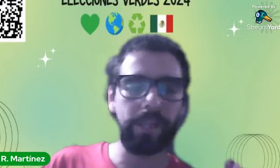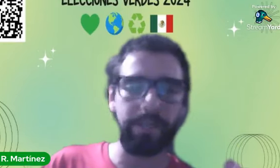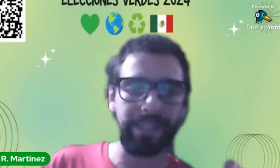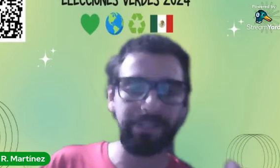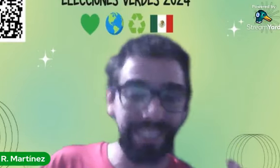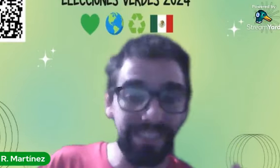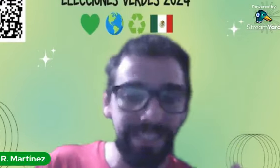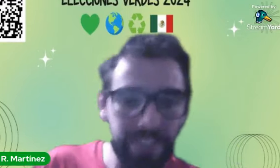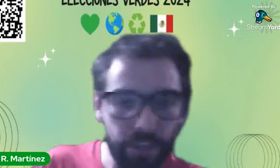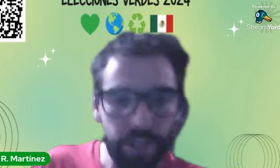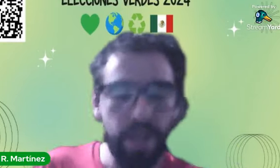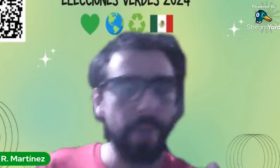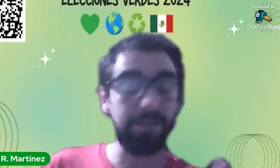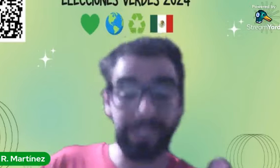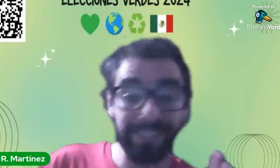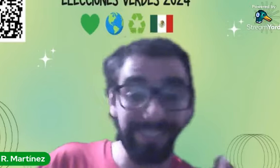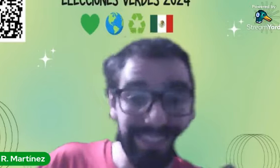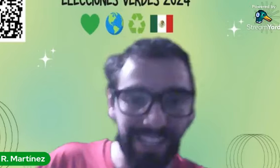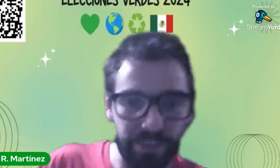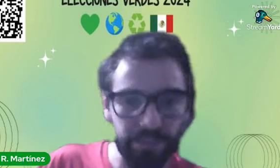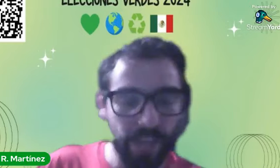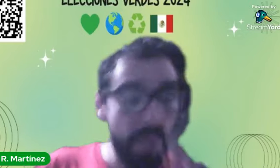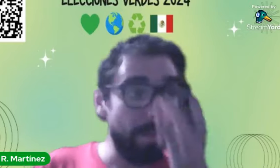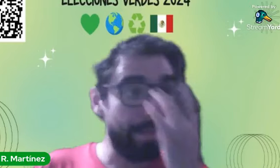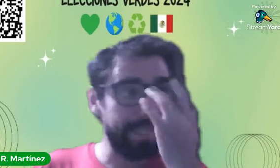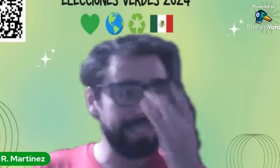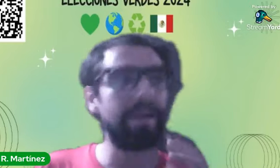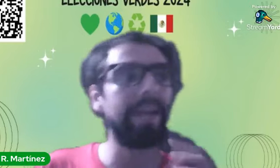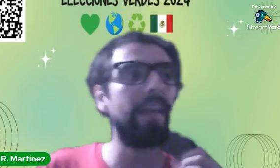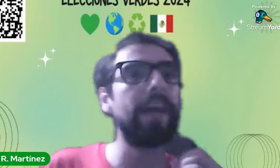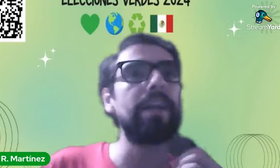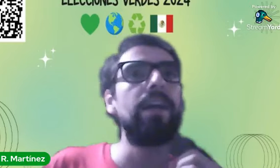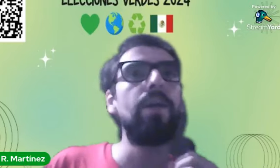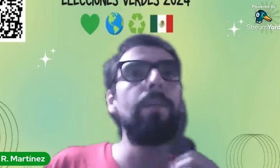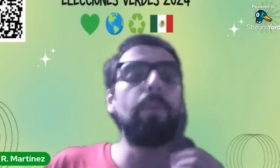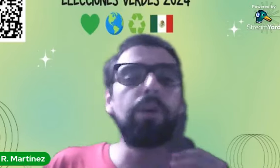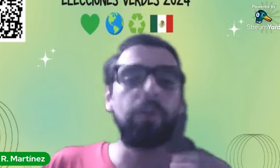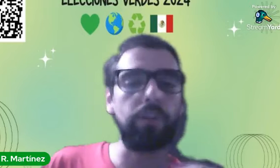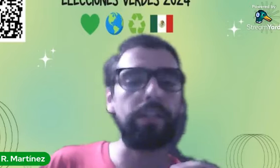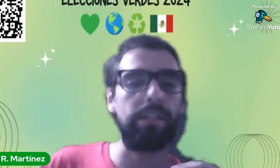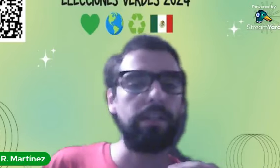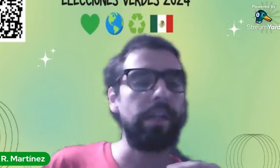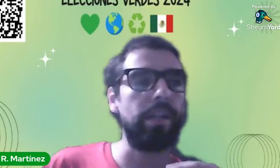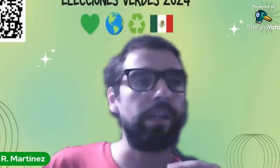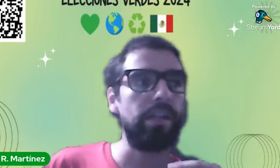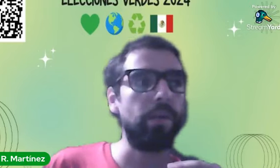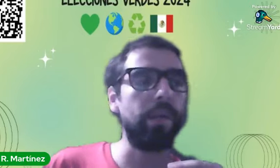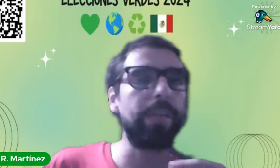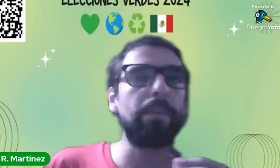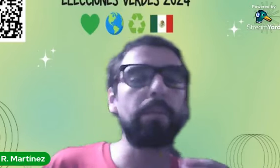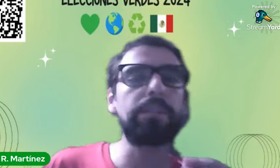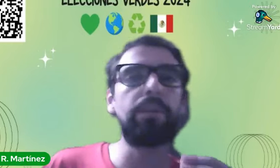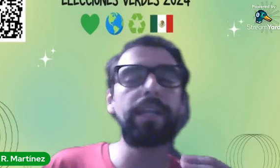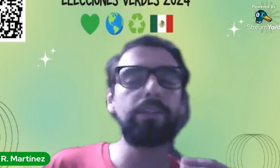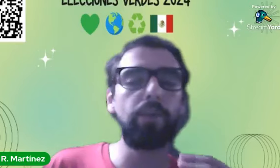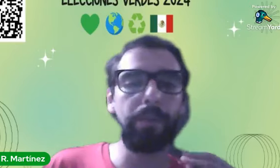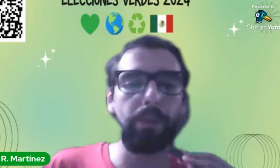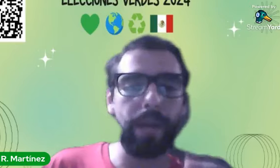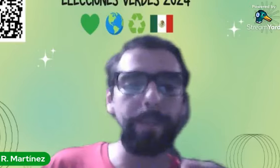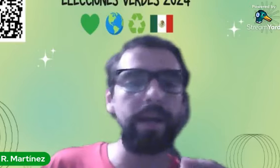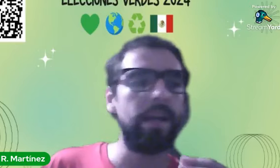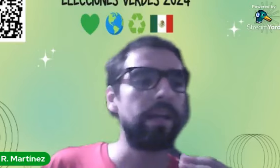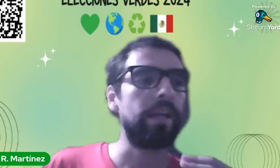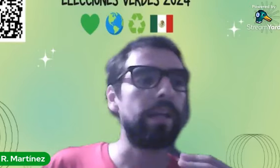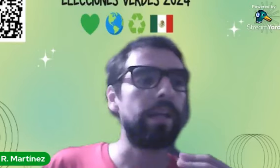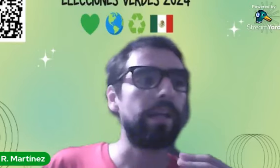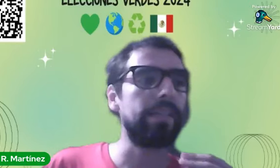climático sin esa visión a los siguientes seis años me parece que va a quedar muy corta cualquier propuesta cualquier acción cualquier programa